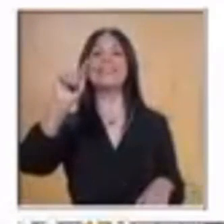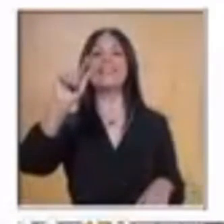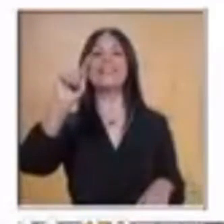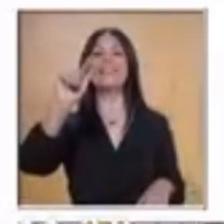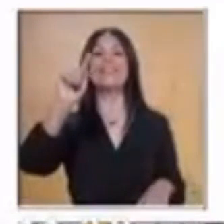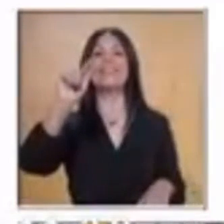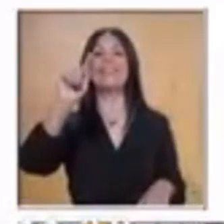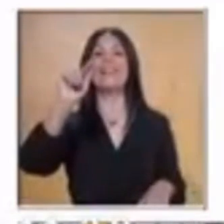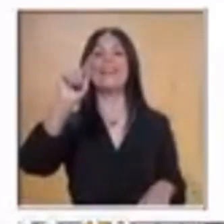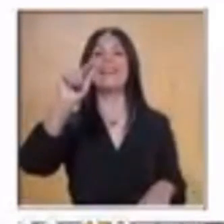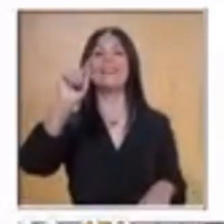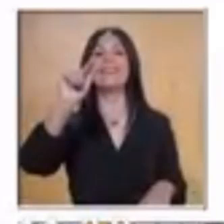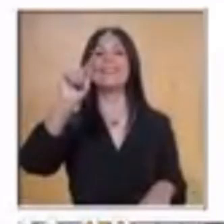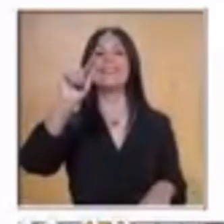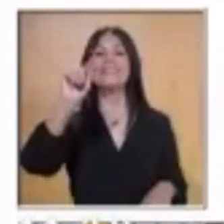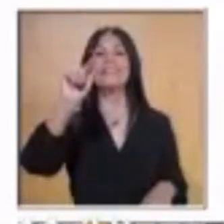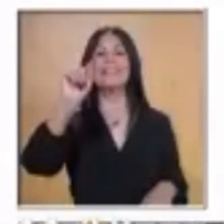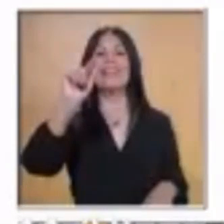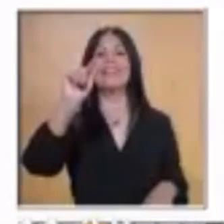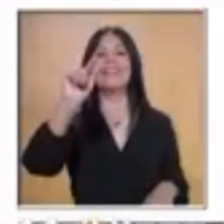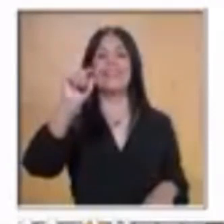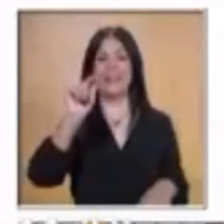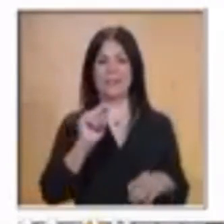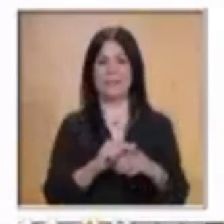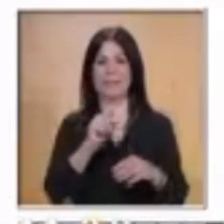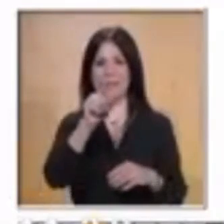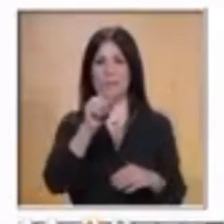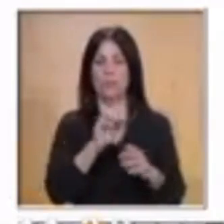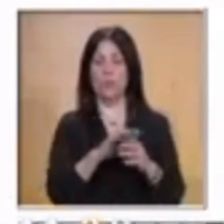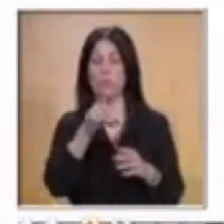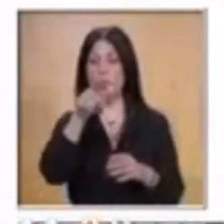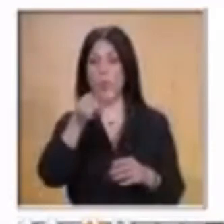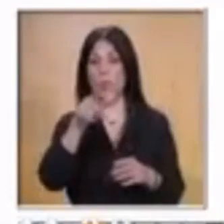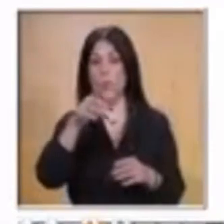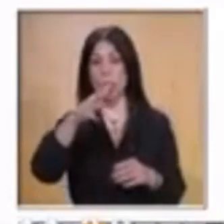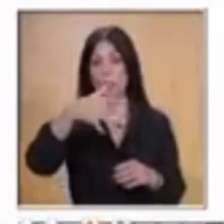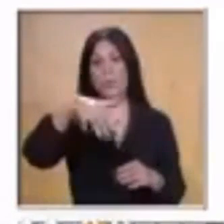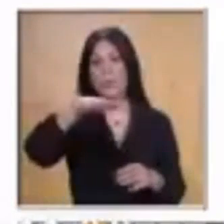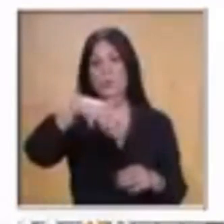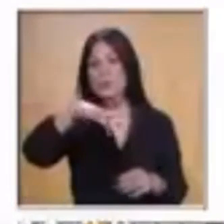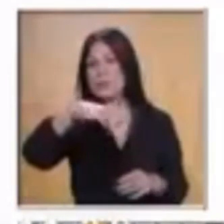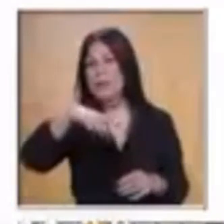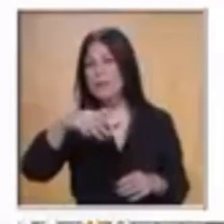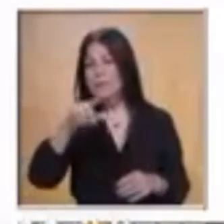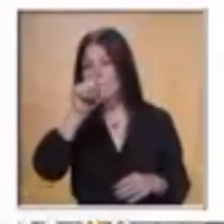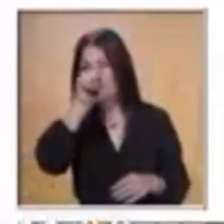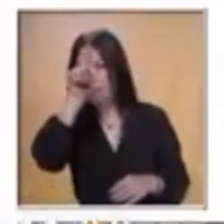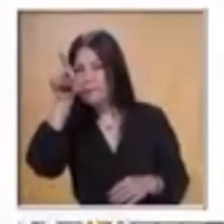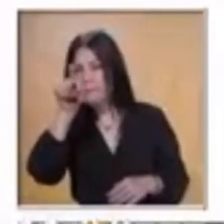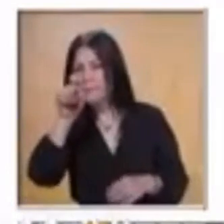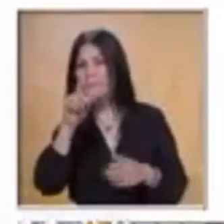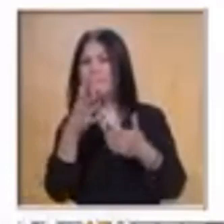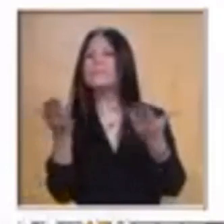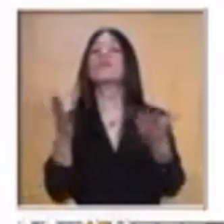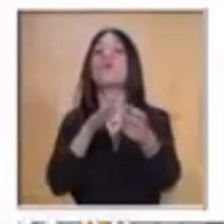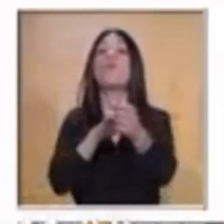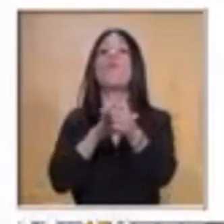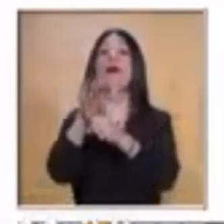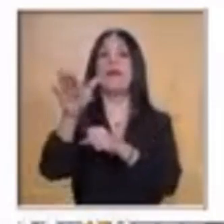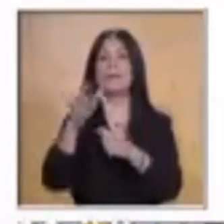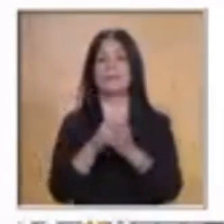la consigna encontrando el número que falta, es el que debe de ir en lugar del signo de interrogación. Y ahí te lo estamos señalando.